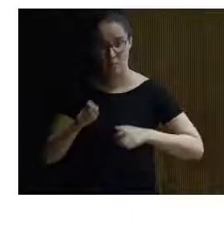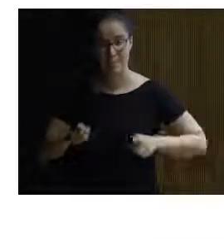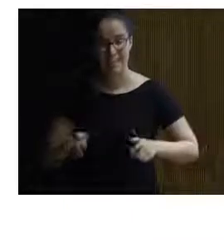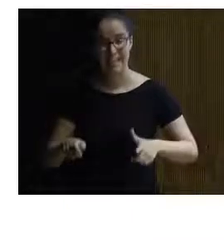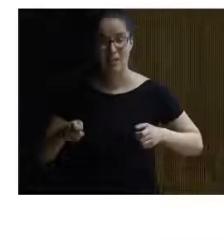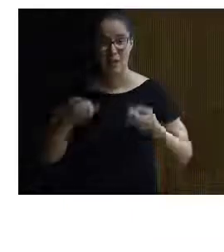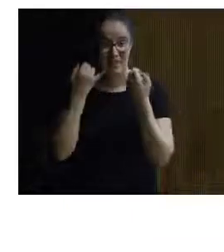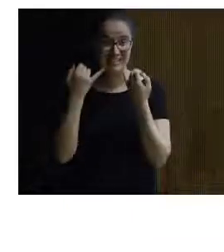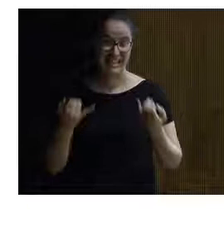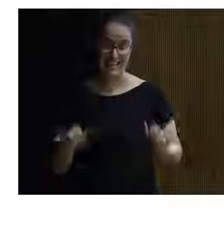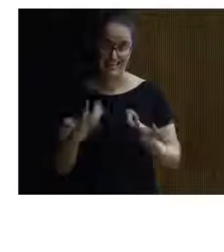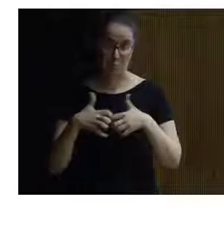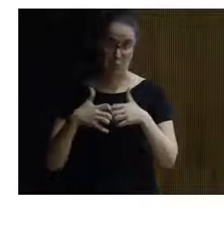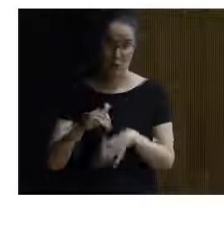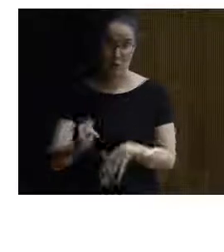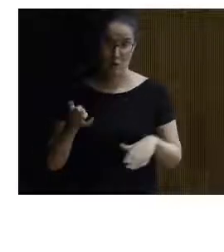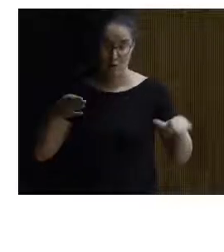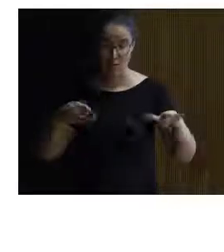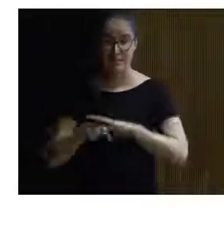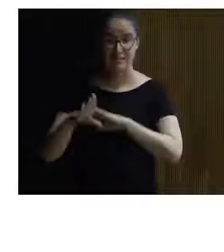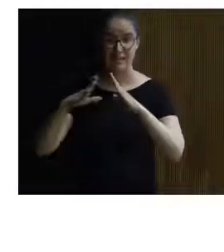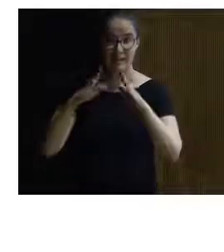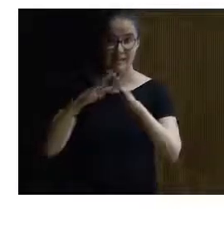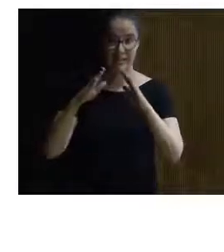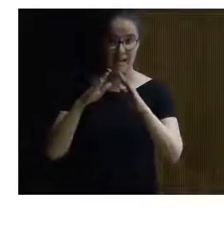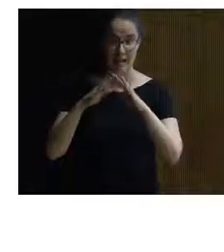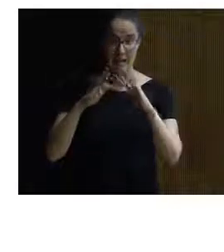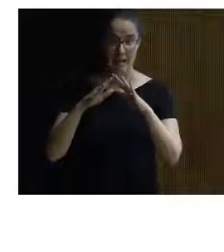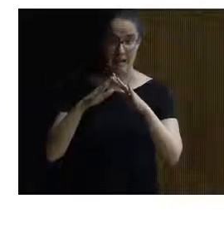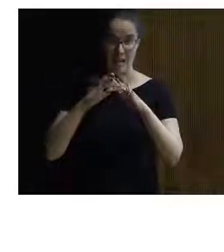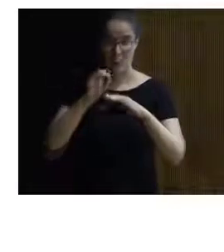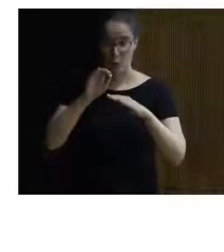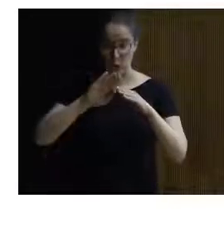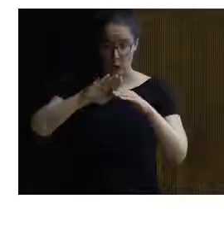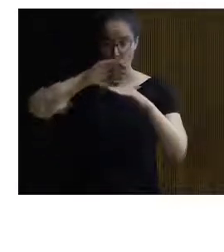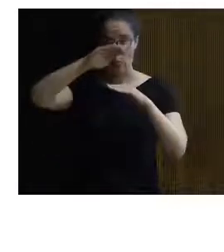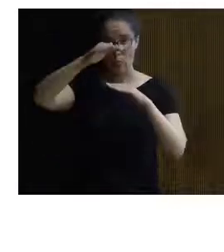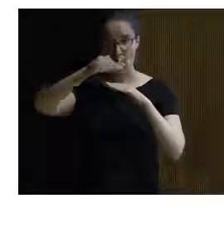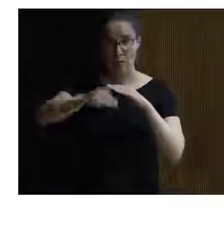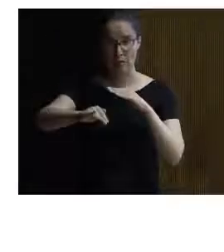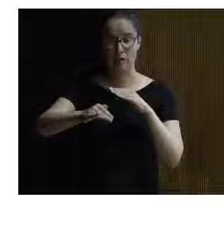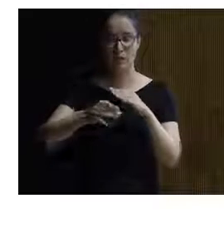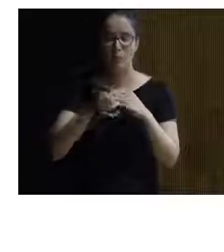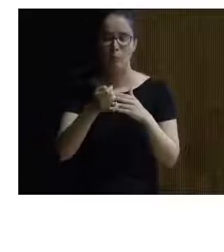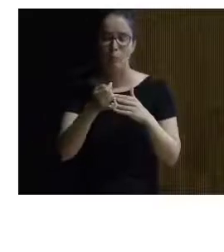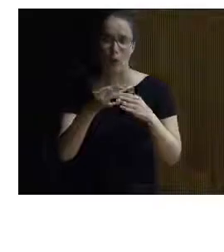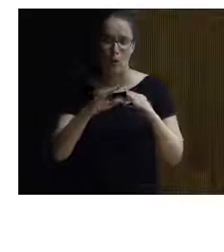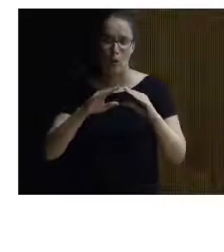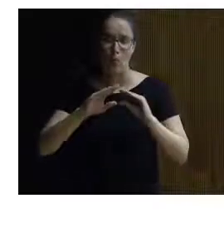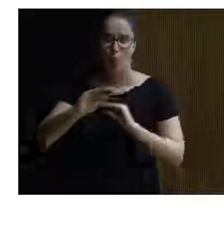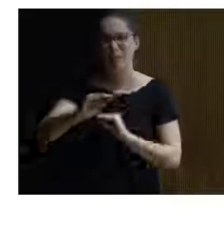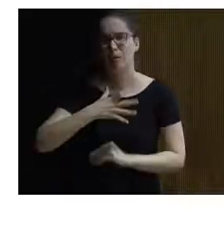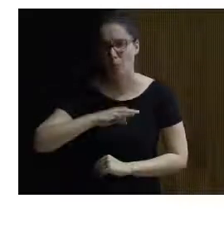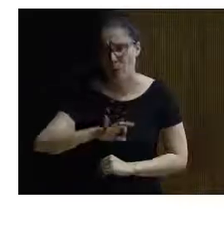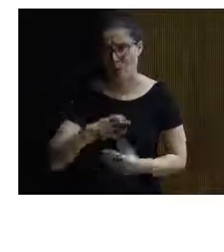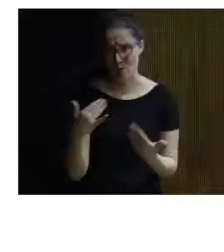de ruedas eléctrica pero sí que ahora que una vez que entras en la iglesia en la otra parte hay un pequeño resalte que se puede solicitar con una pequeña cuña lo vais a ver en el vídeo ahora